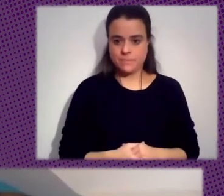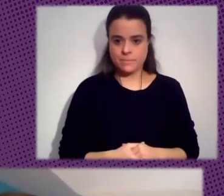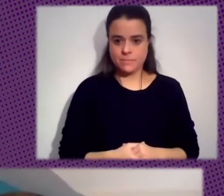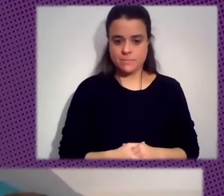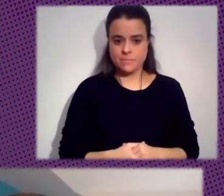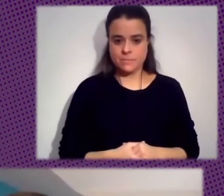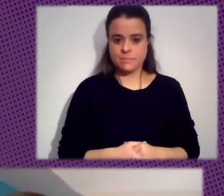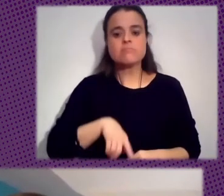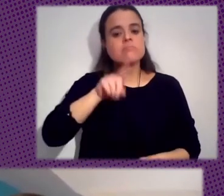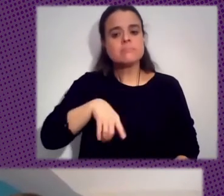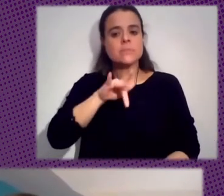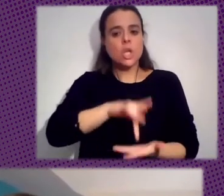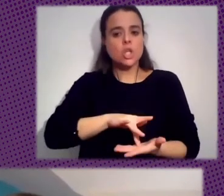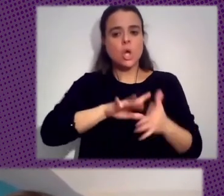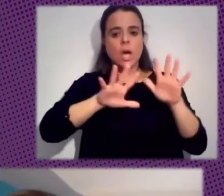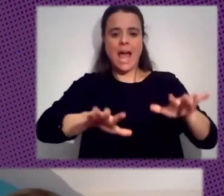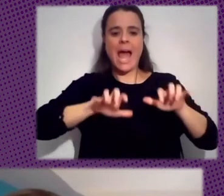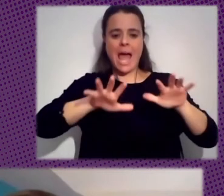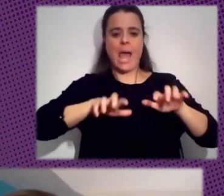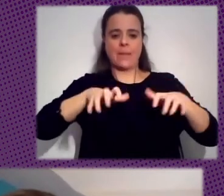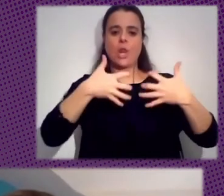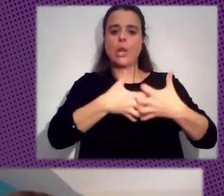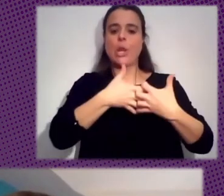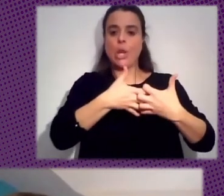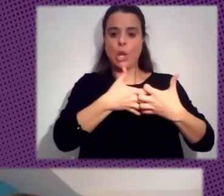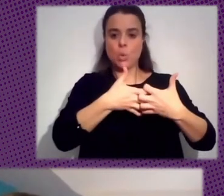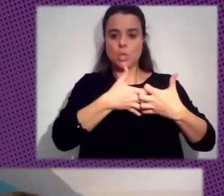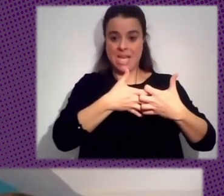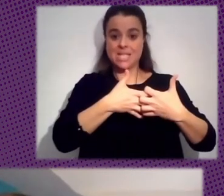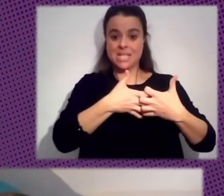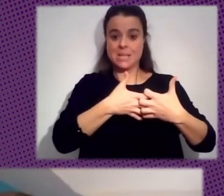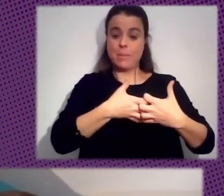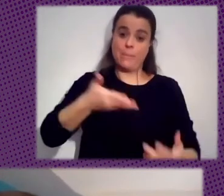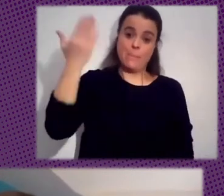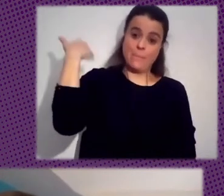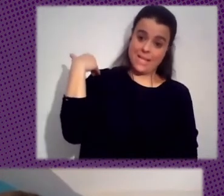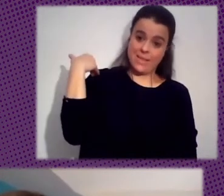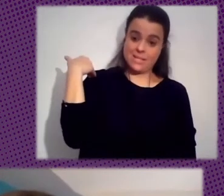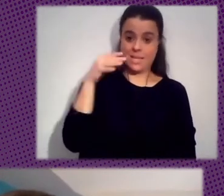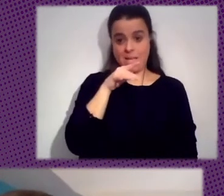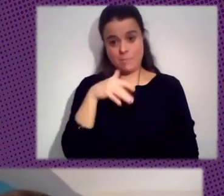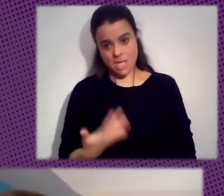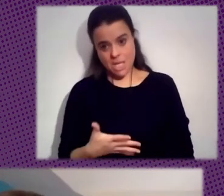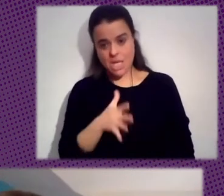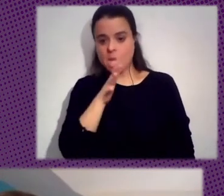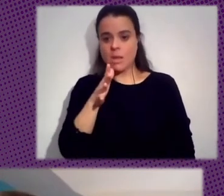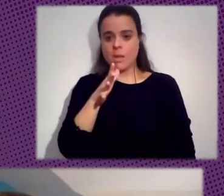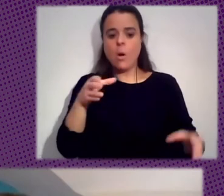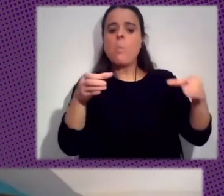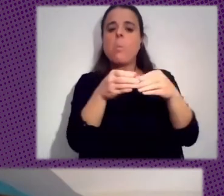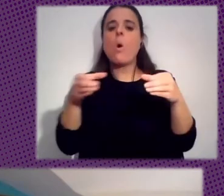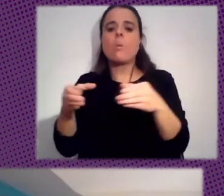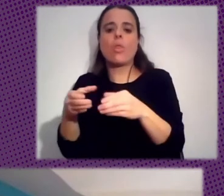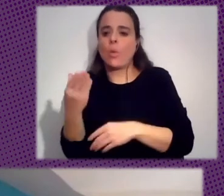También Aprender De Las Luchas De Descolonización Pasadas Y Presentes Porque Hay Muchas Poblaciones Que Tienen Mucha Experiencia En